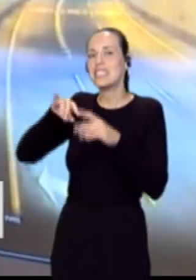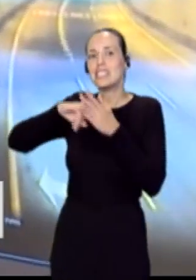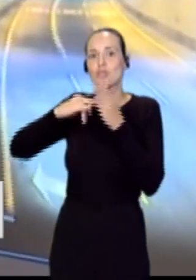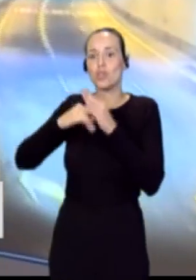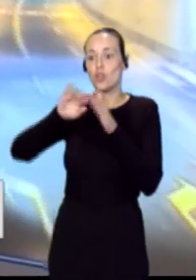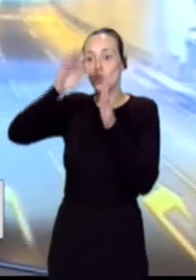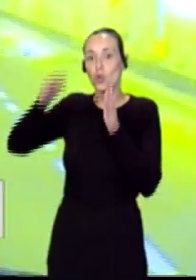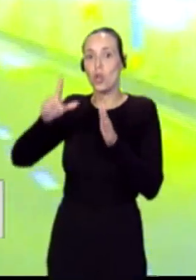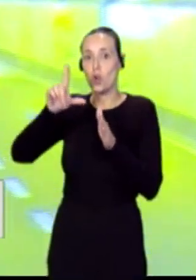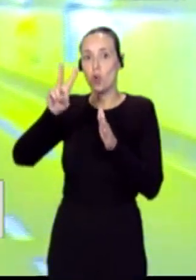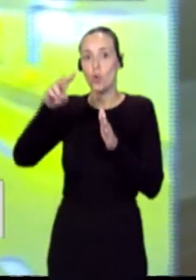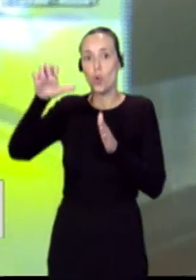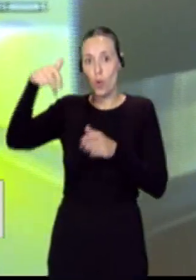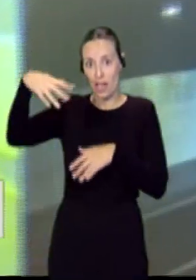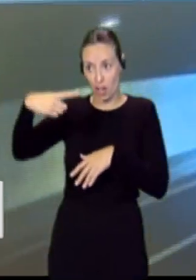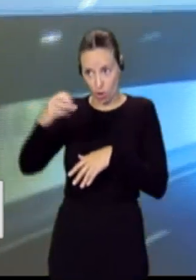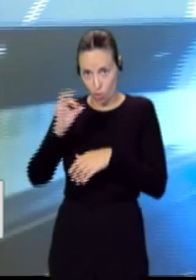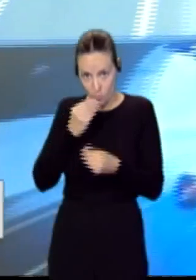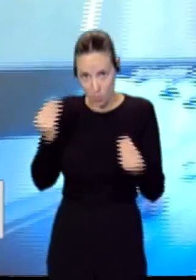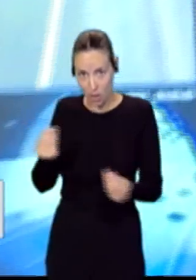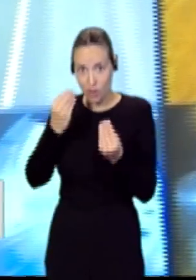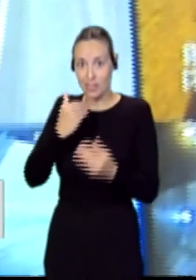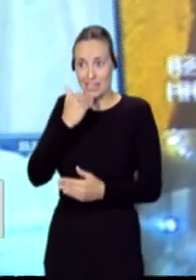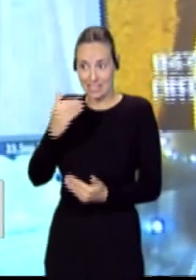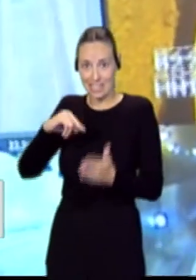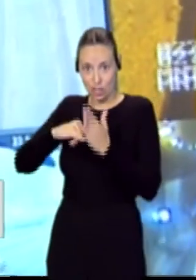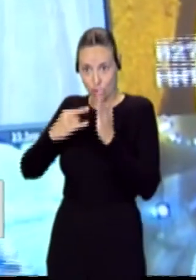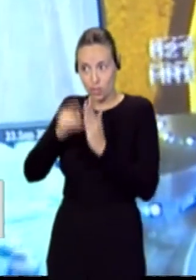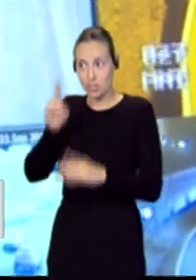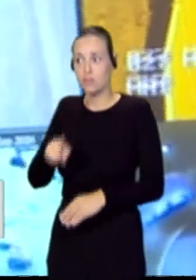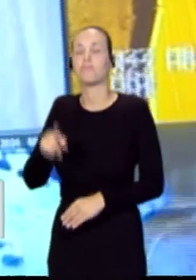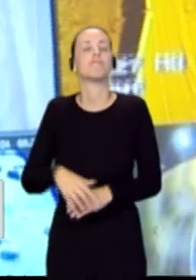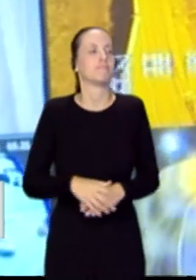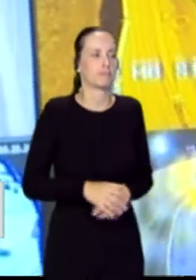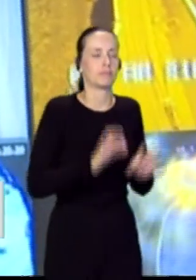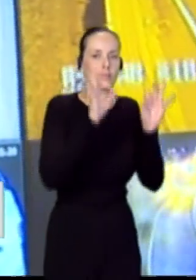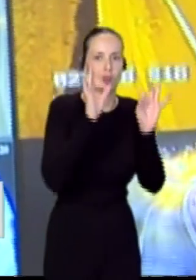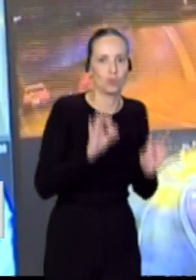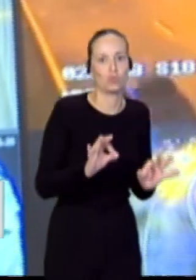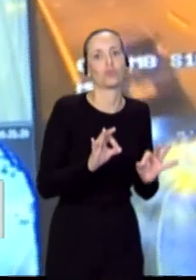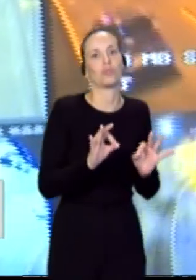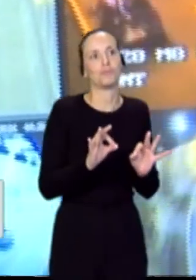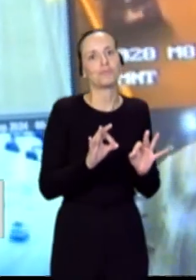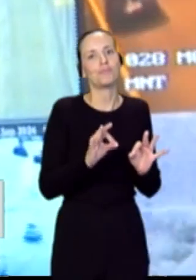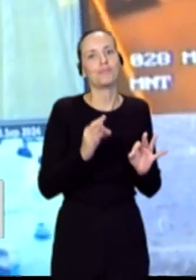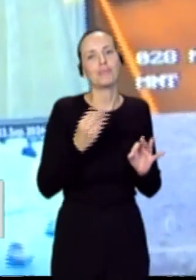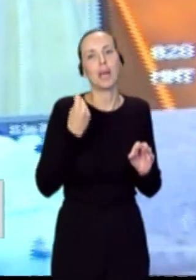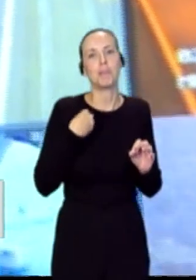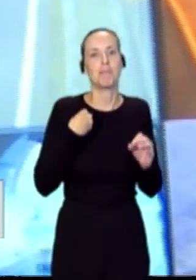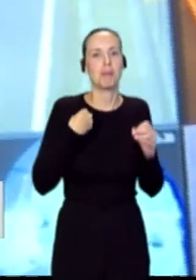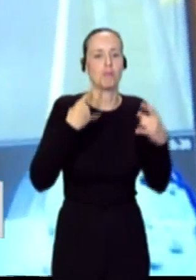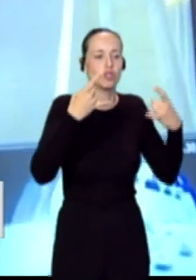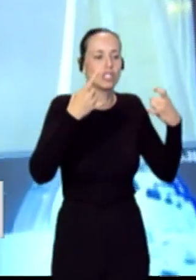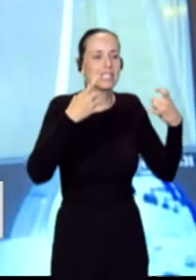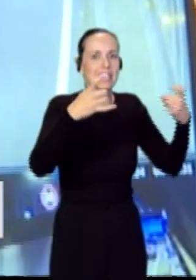instalación de esa tecnología? Pues sí, tenemos un, ya desde el minuto uno, en cuanto se colocaron unos sensores que nos